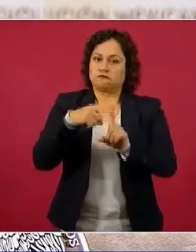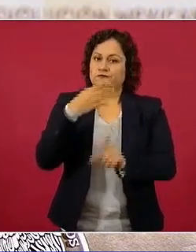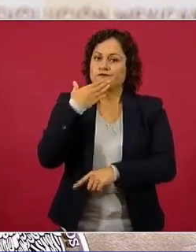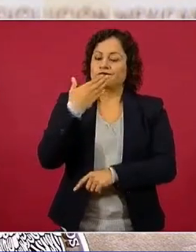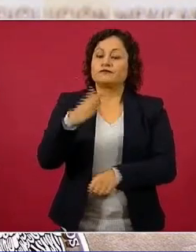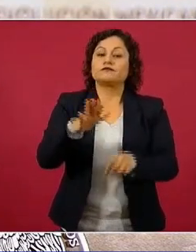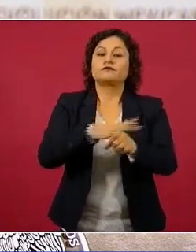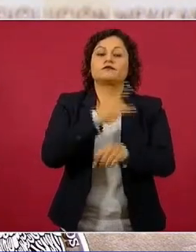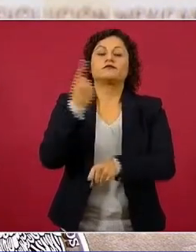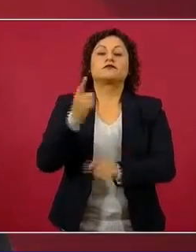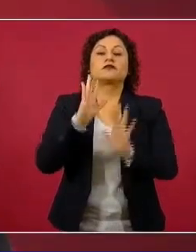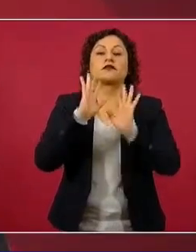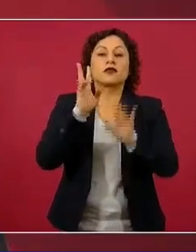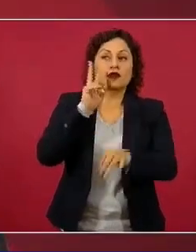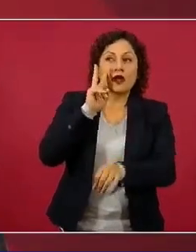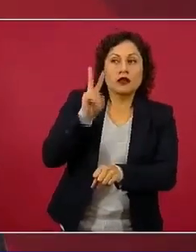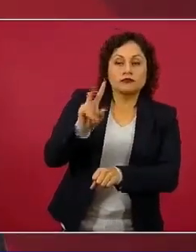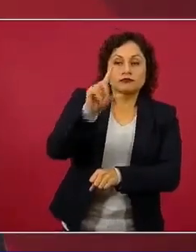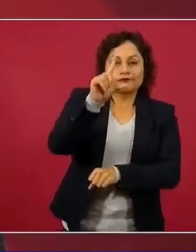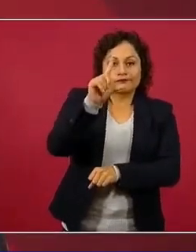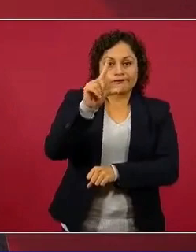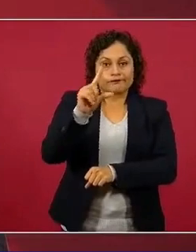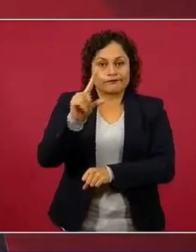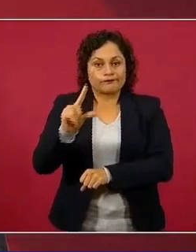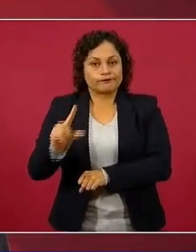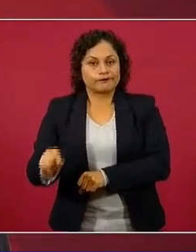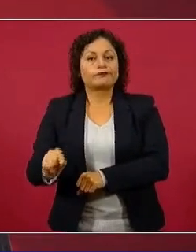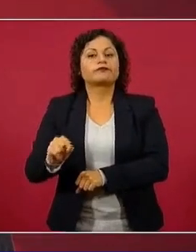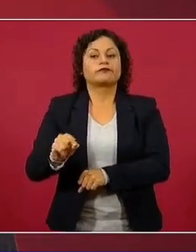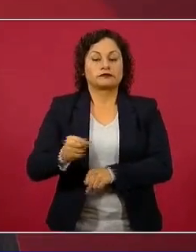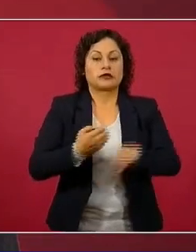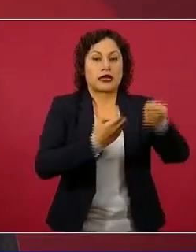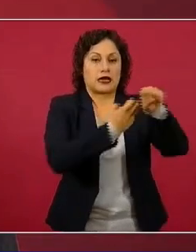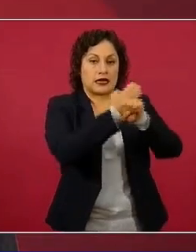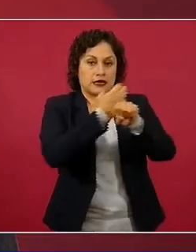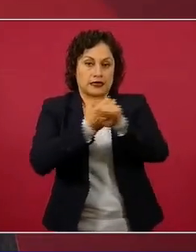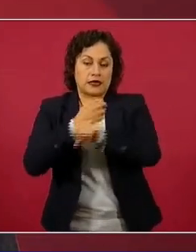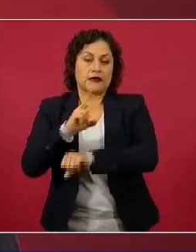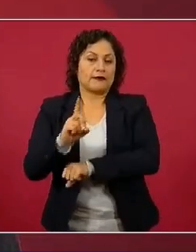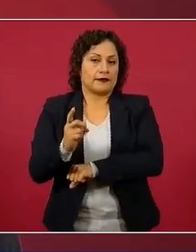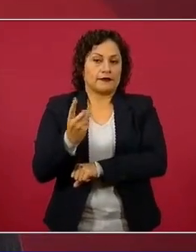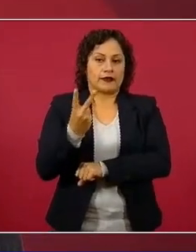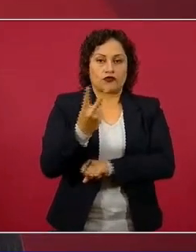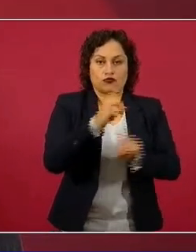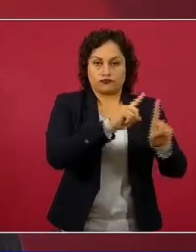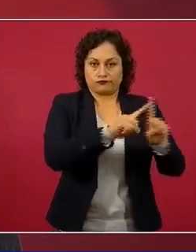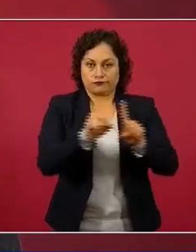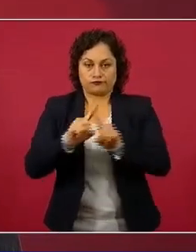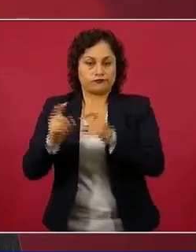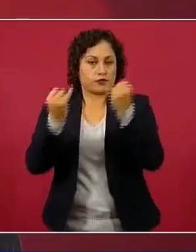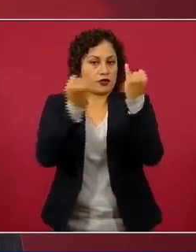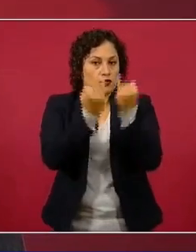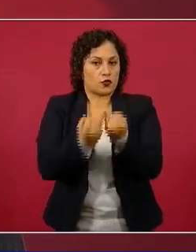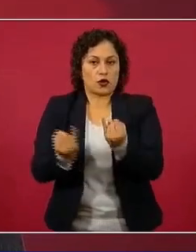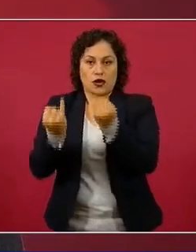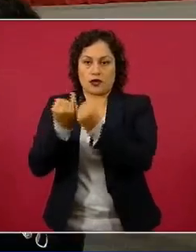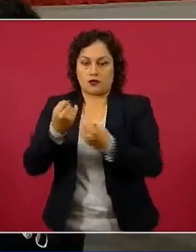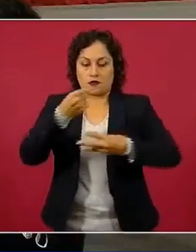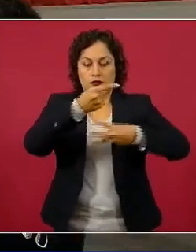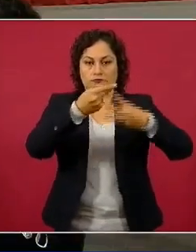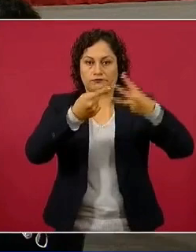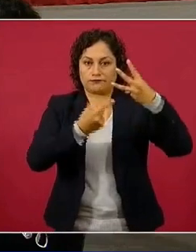a la baja de manera sostenida en las 32 entidades federativas para todos los indicadores,